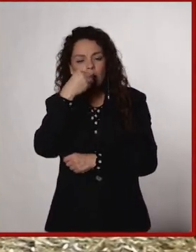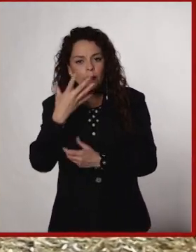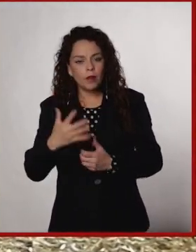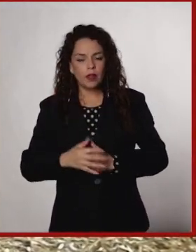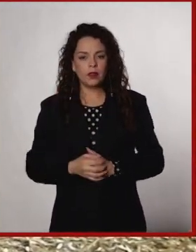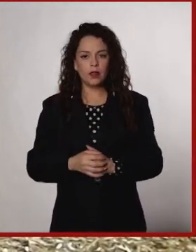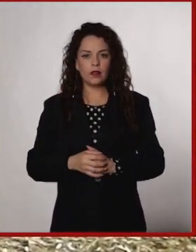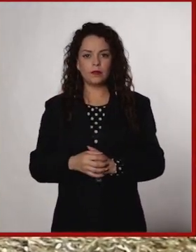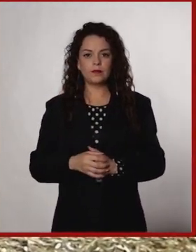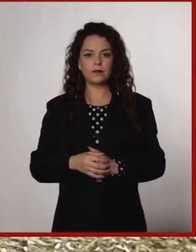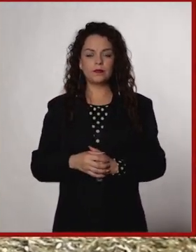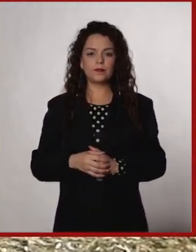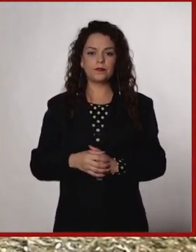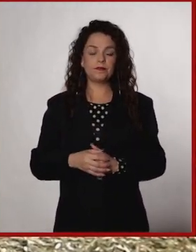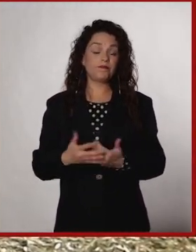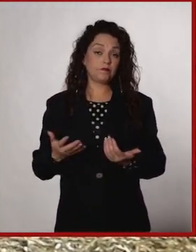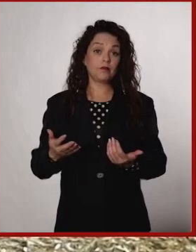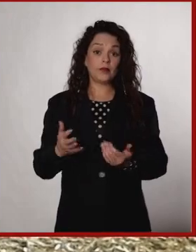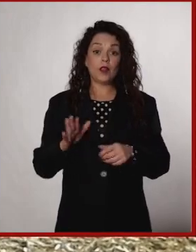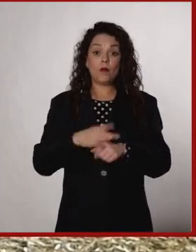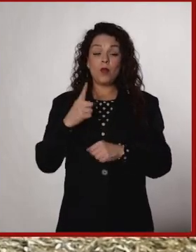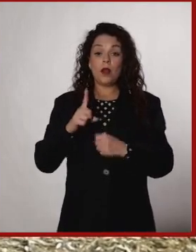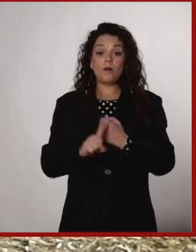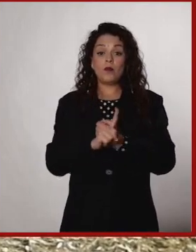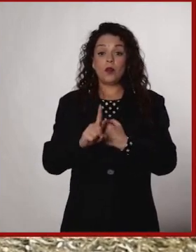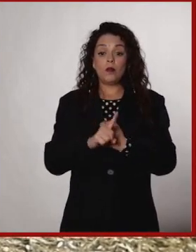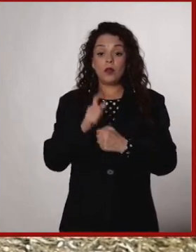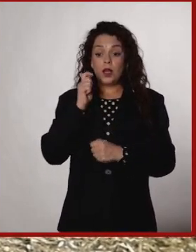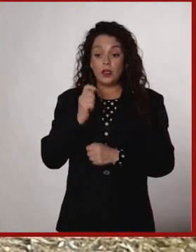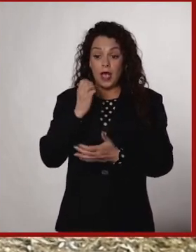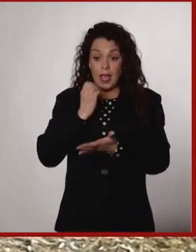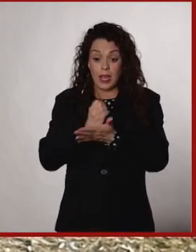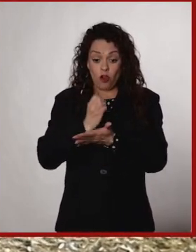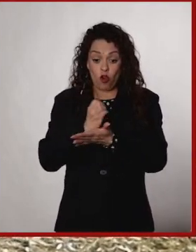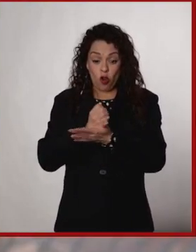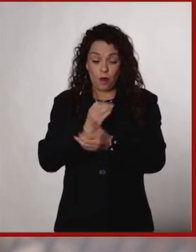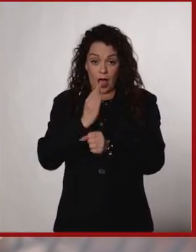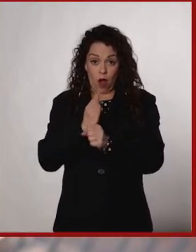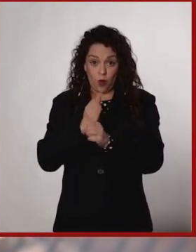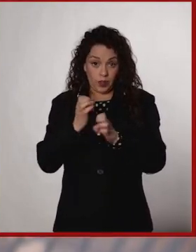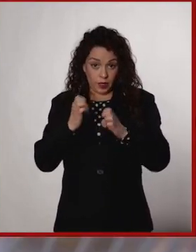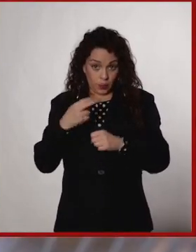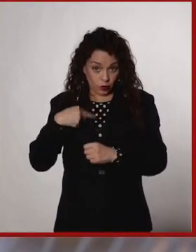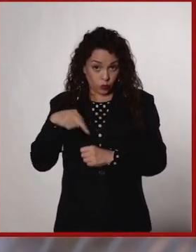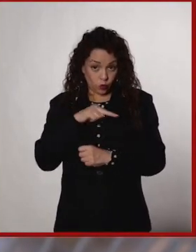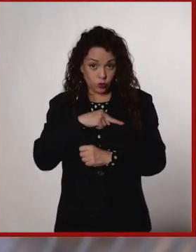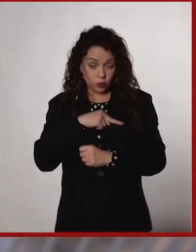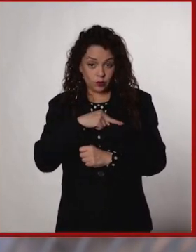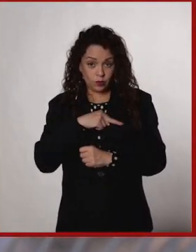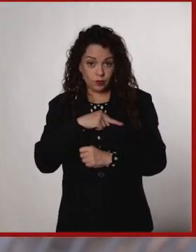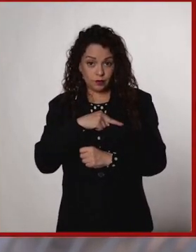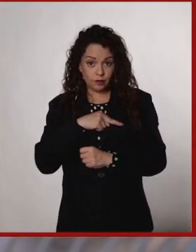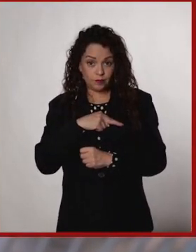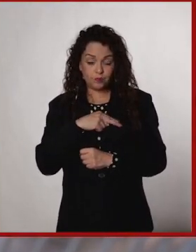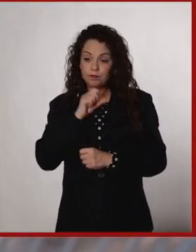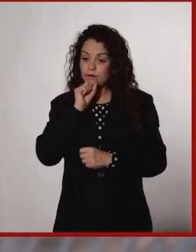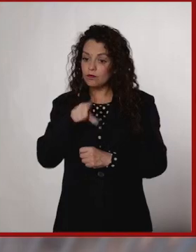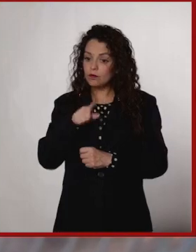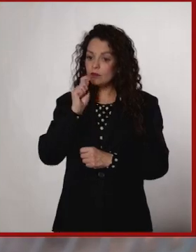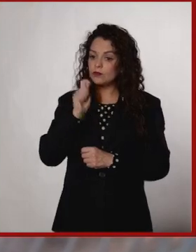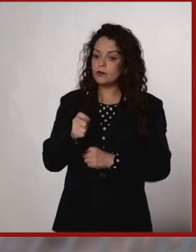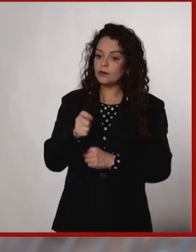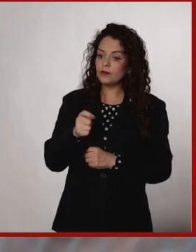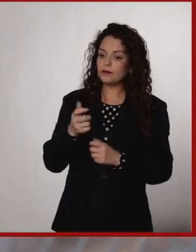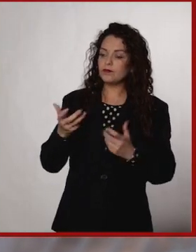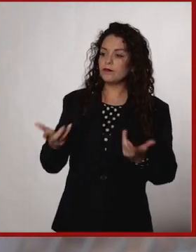tu alimento, ¿no? Porque el problema es que en una economía como en la que estamos, donde pues